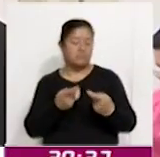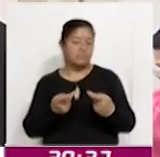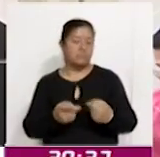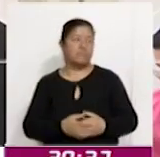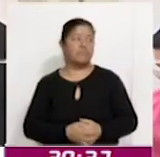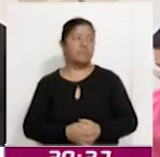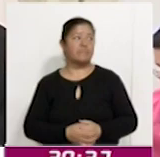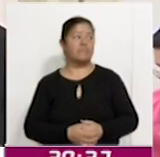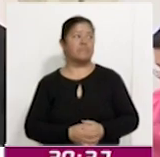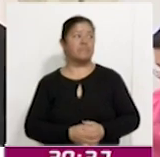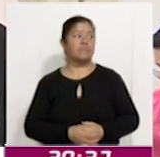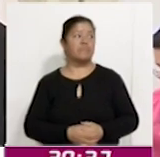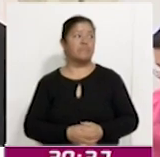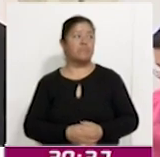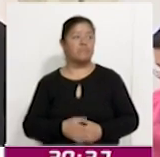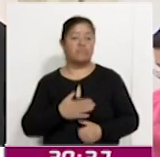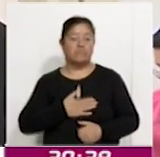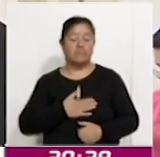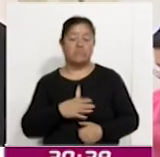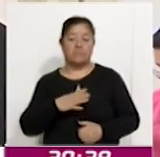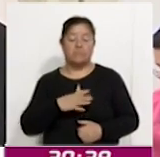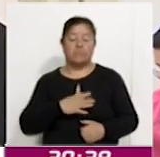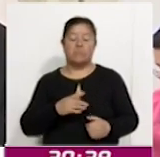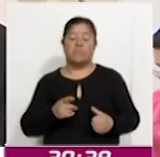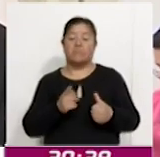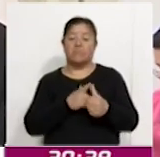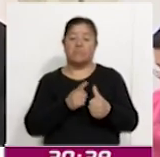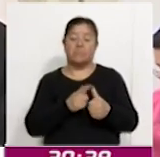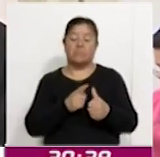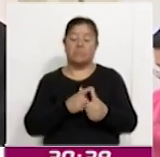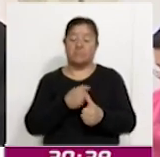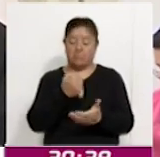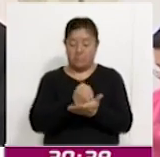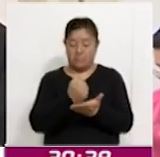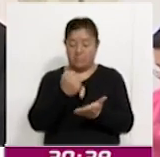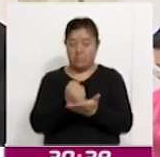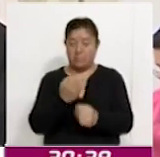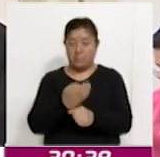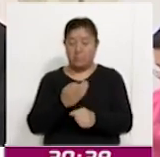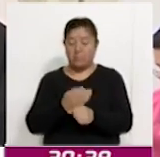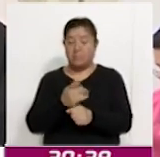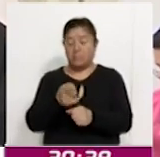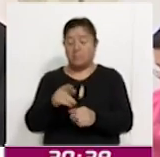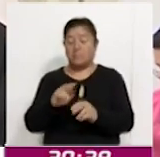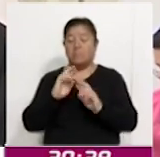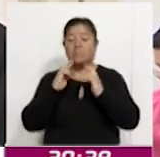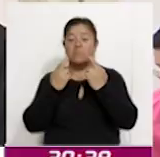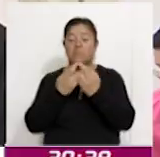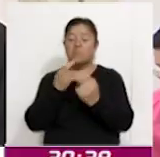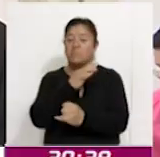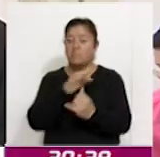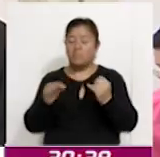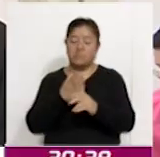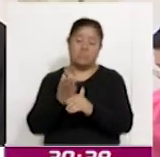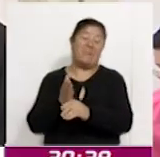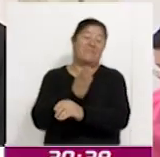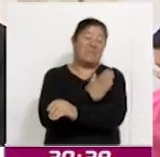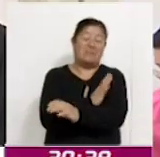Estamos primeramente aprobando en esta última sesión previa a la jornada electoral extraordinaria